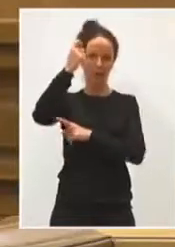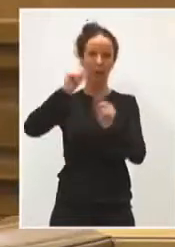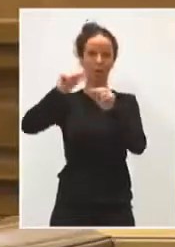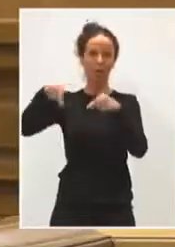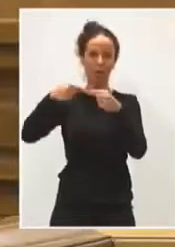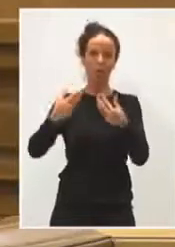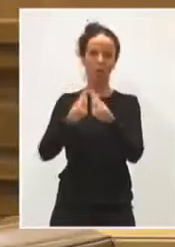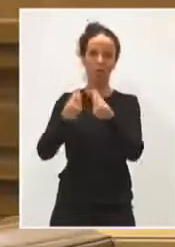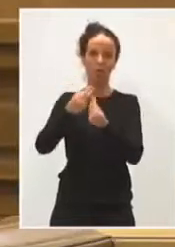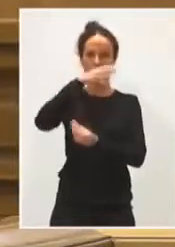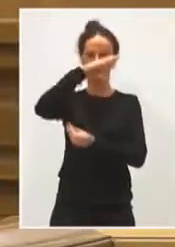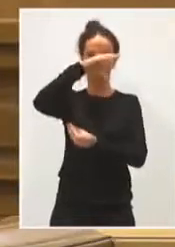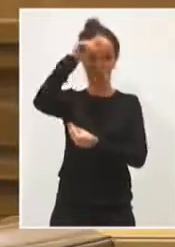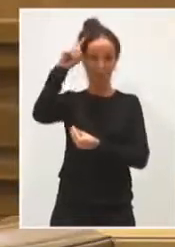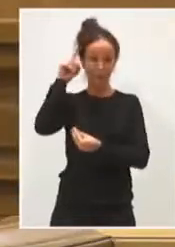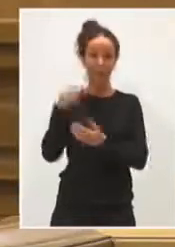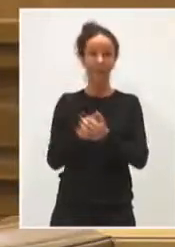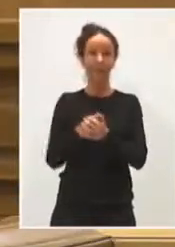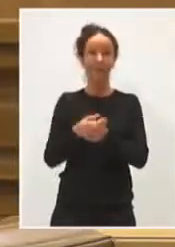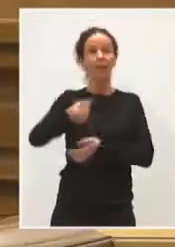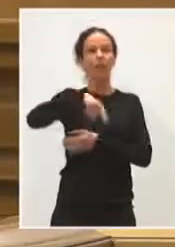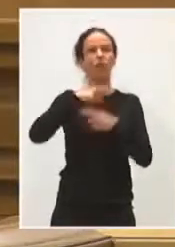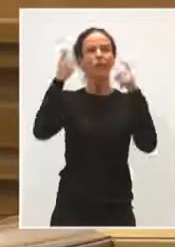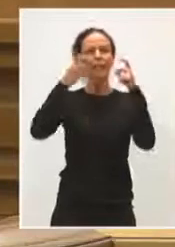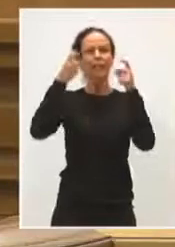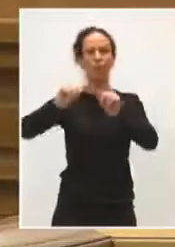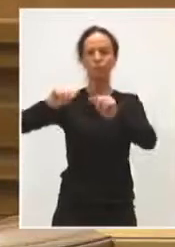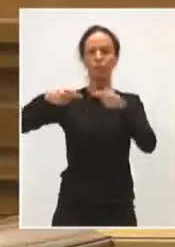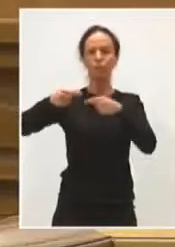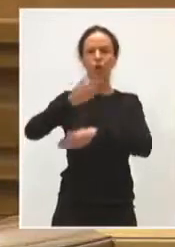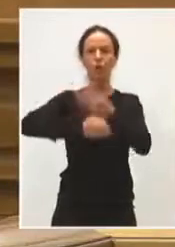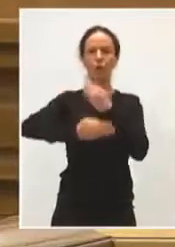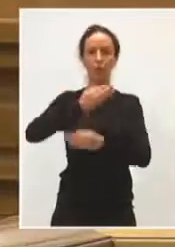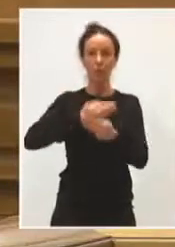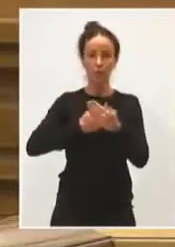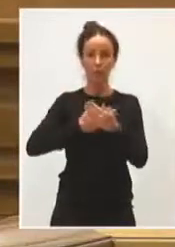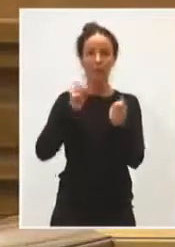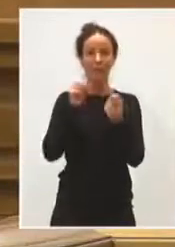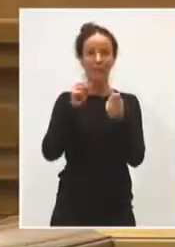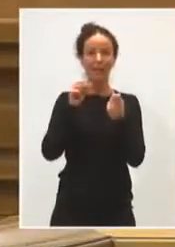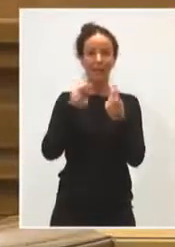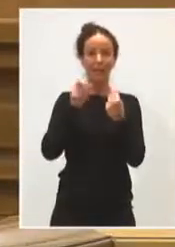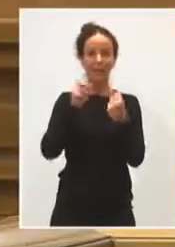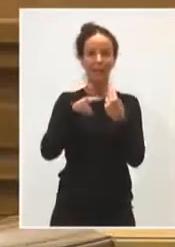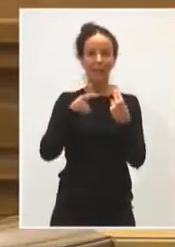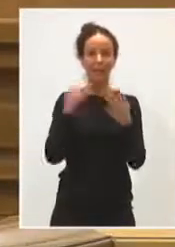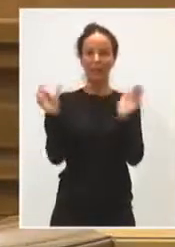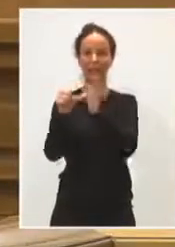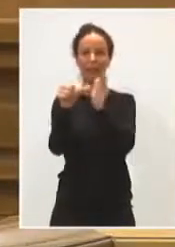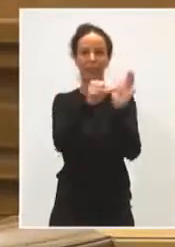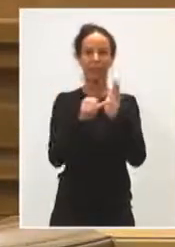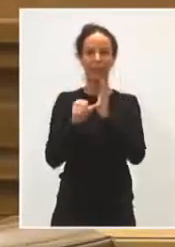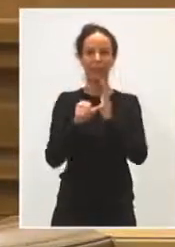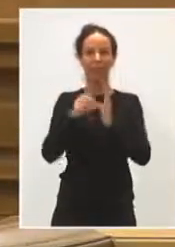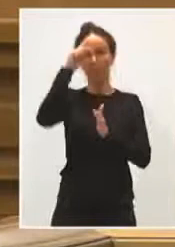importante, pero vamos a firmar, vamos a intentar firmar un acuerdo de colaboración para carreteras que son colindantes. Especialmente nos preocupa